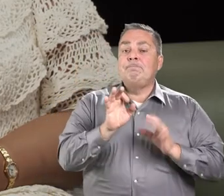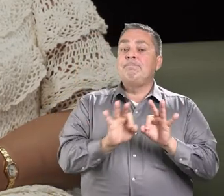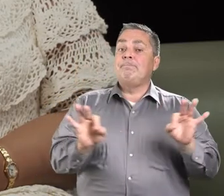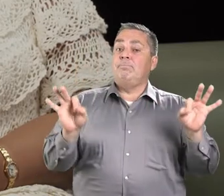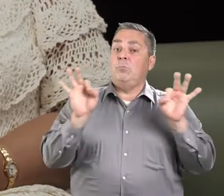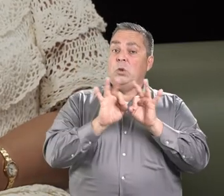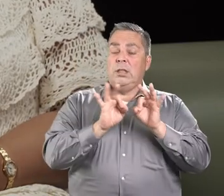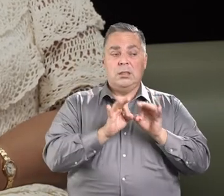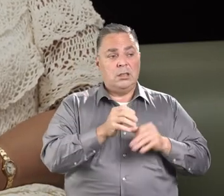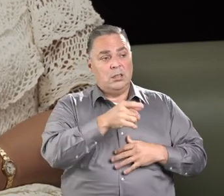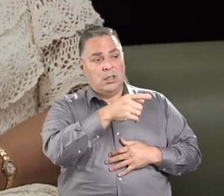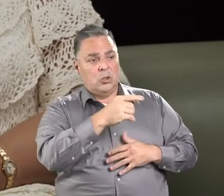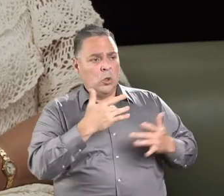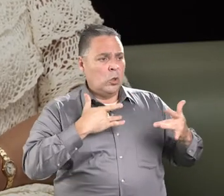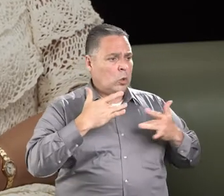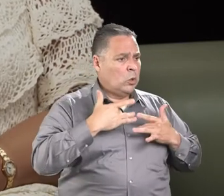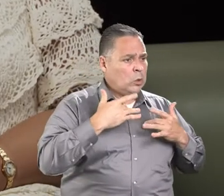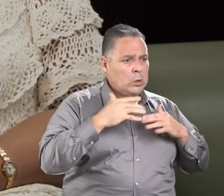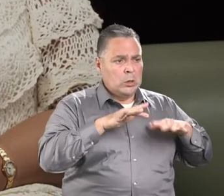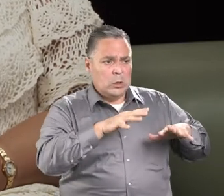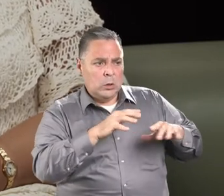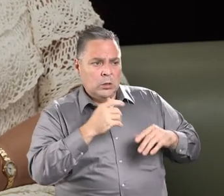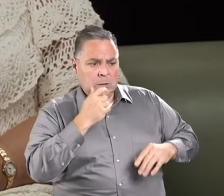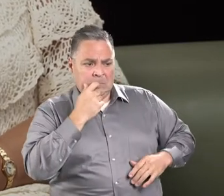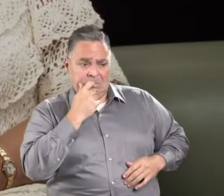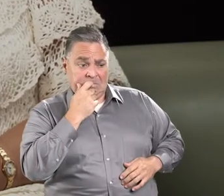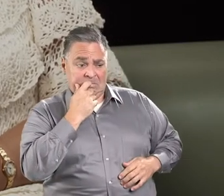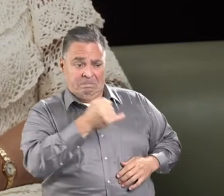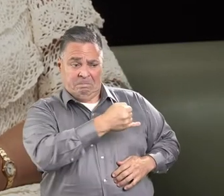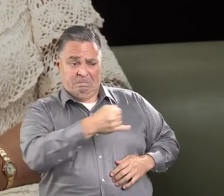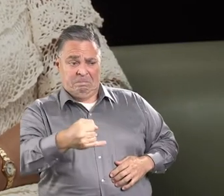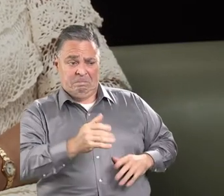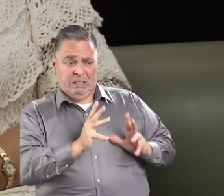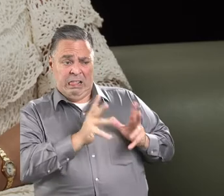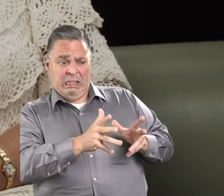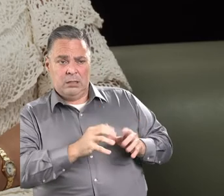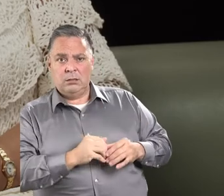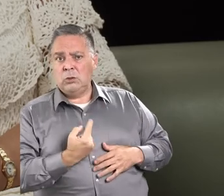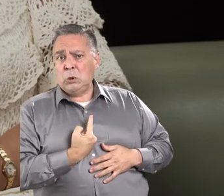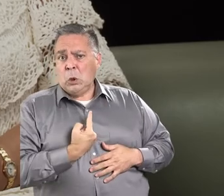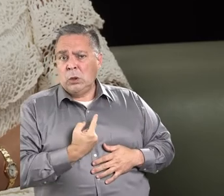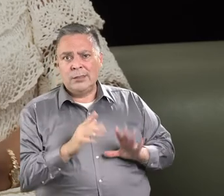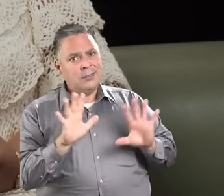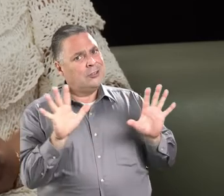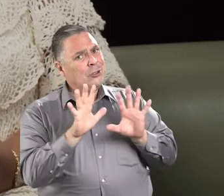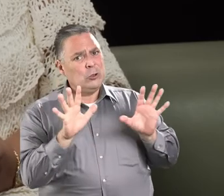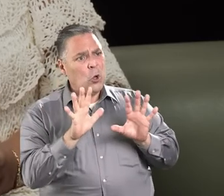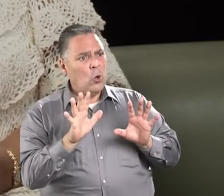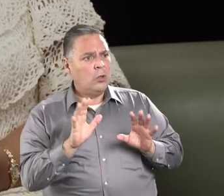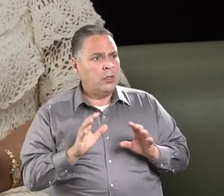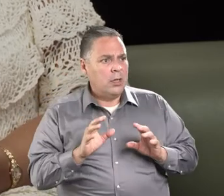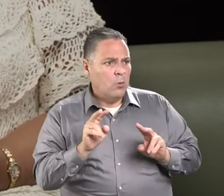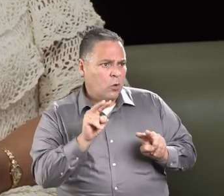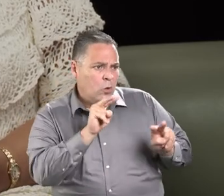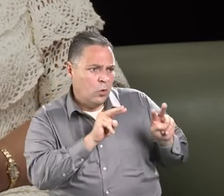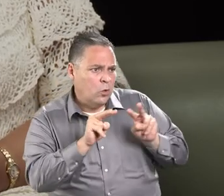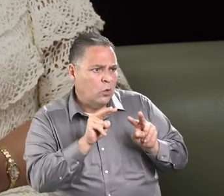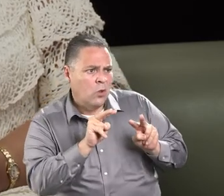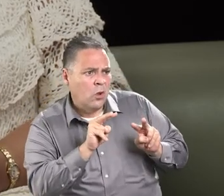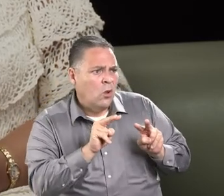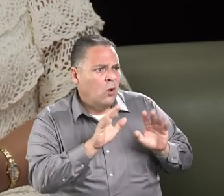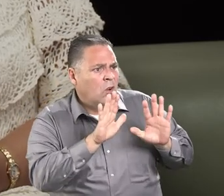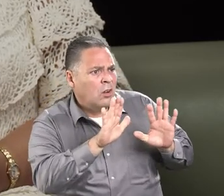sola porque está pasando por una angustia y tenemos que ser sensible al descontrol y la